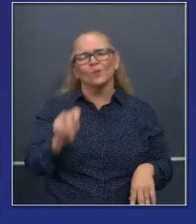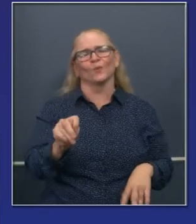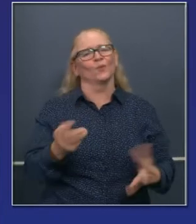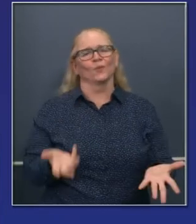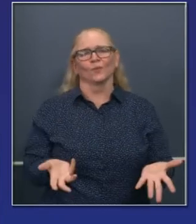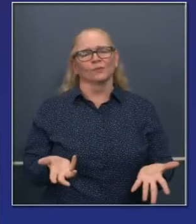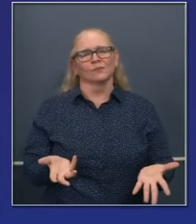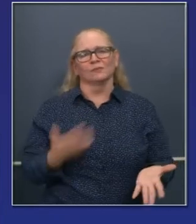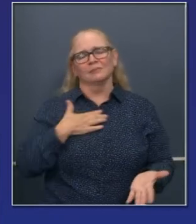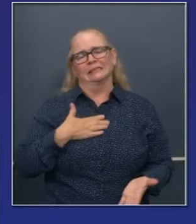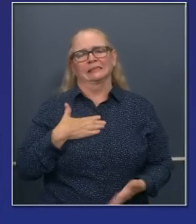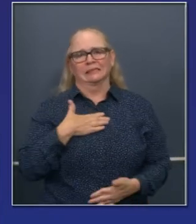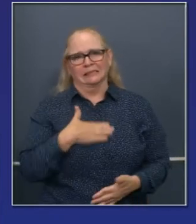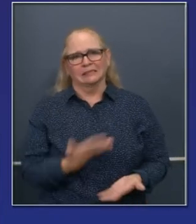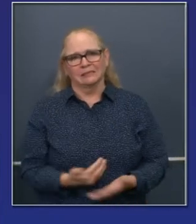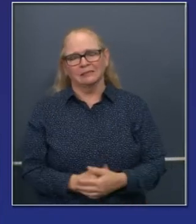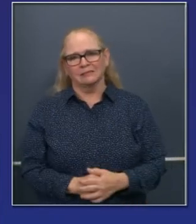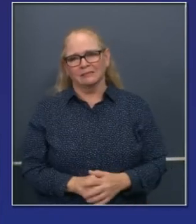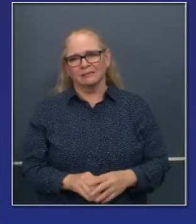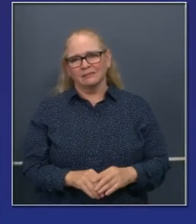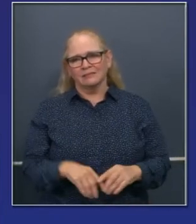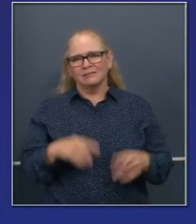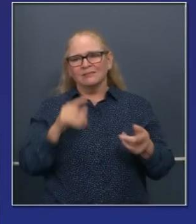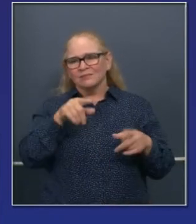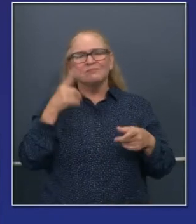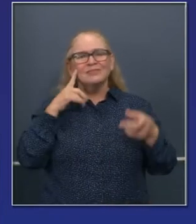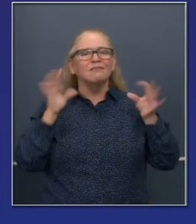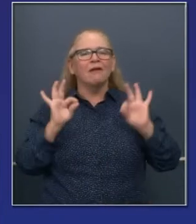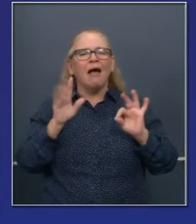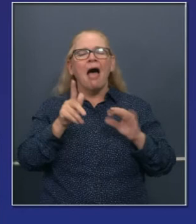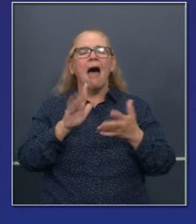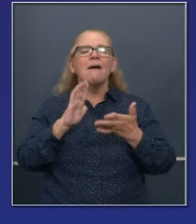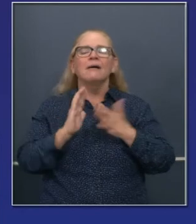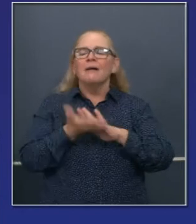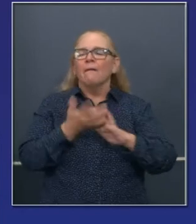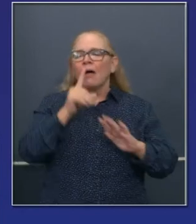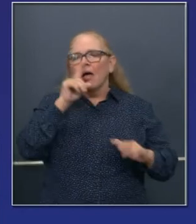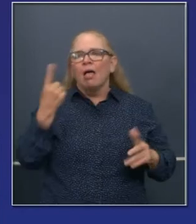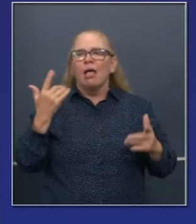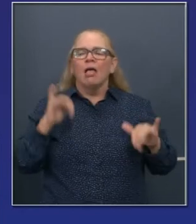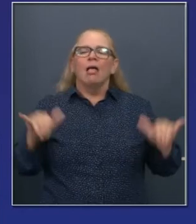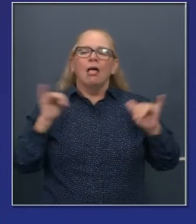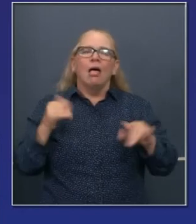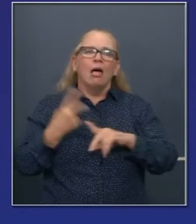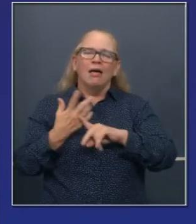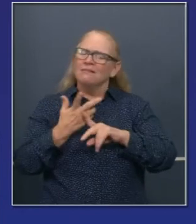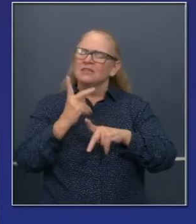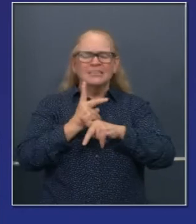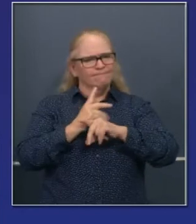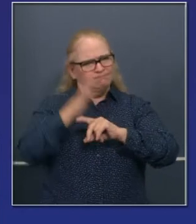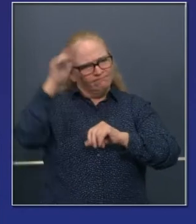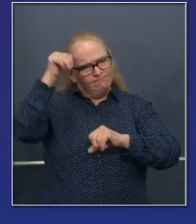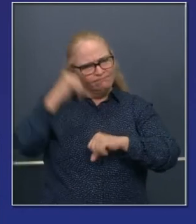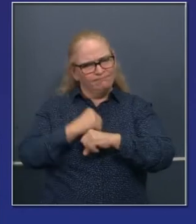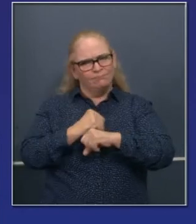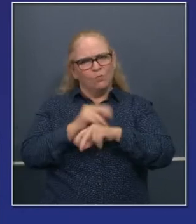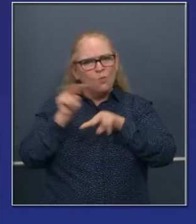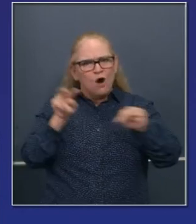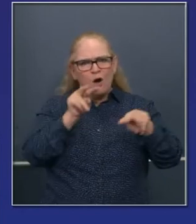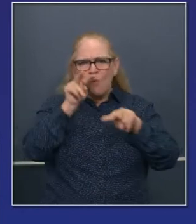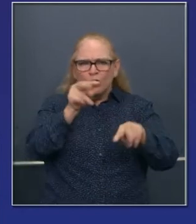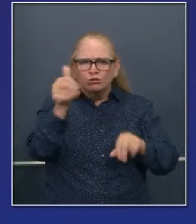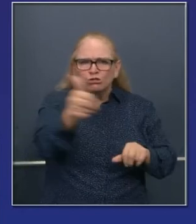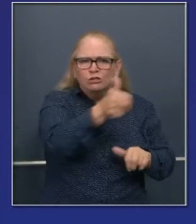días nada más. Y la gente empieza a bajar la guardia. No bajen la guardia. No podemos bajar la guardia. Tenemos que seguir practicando todas